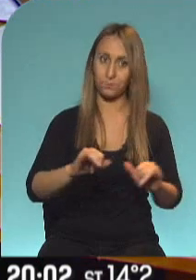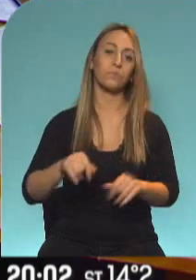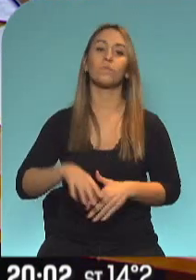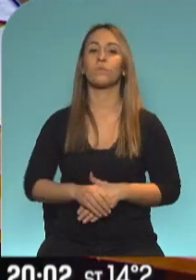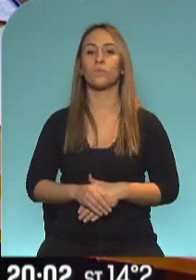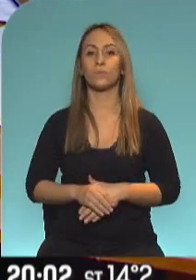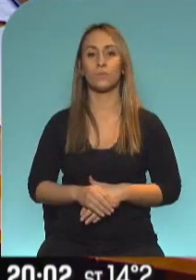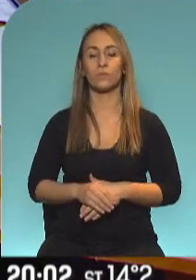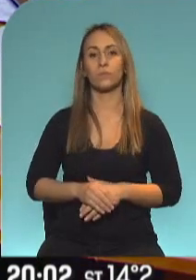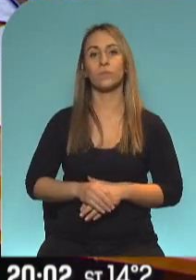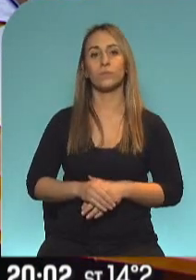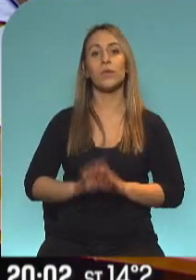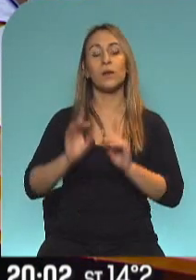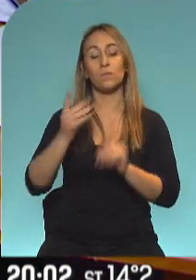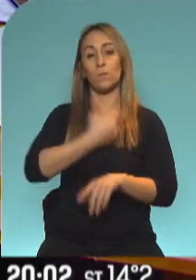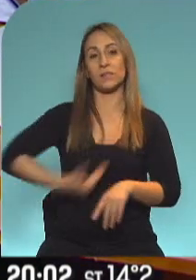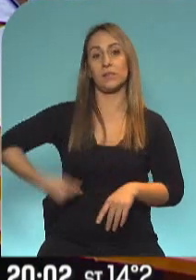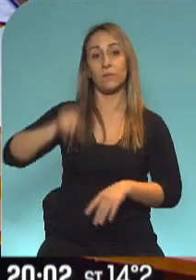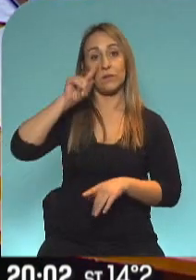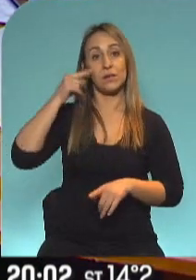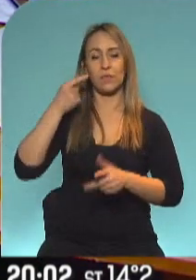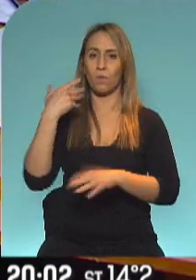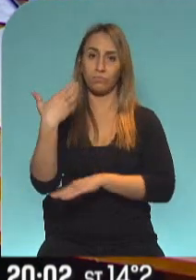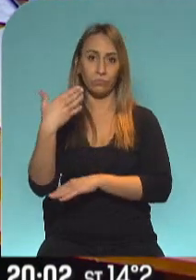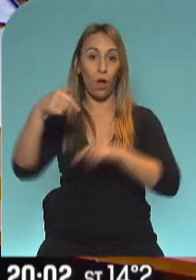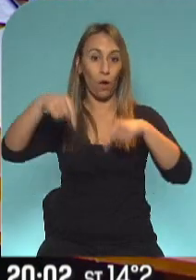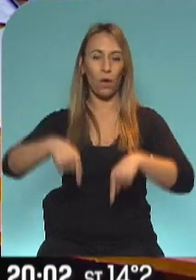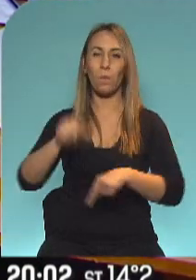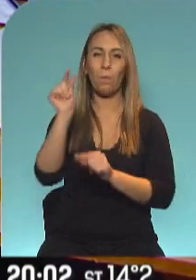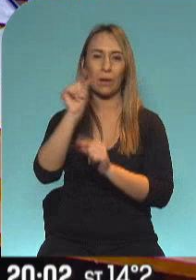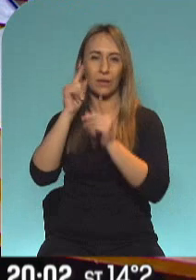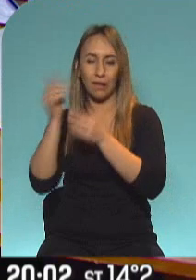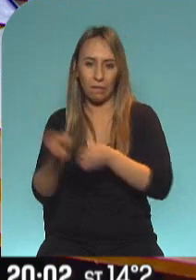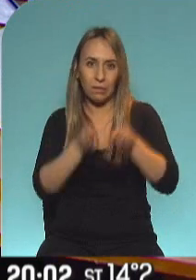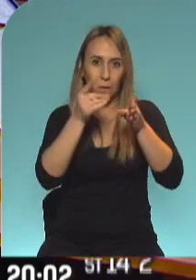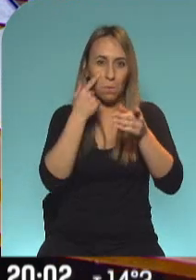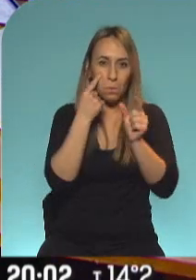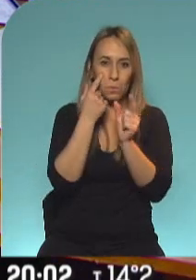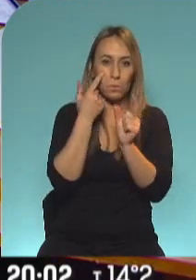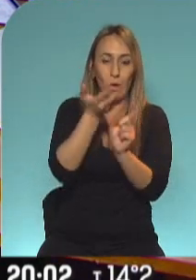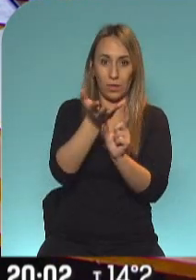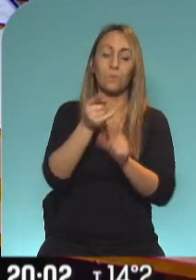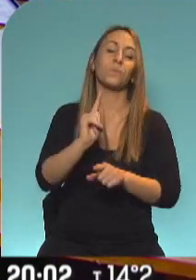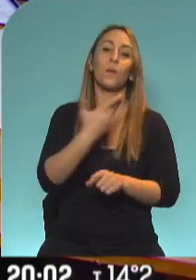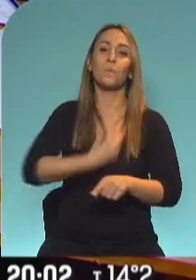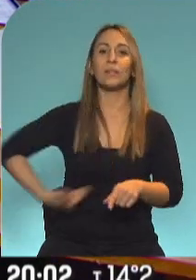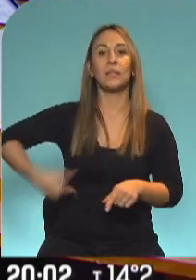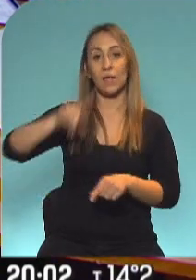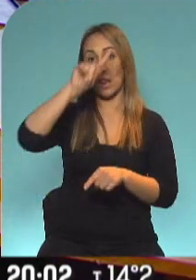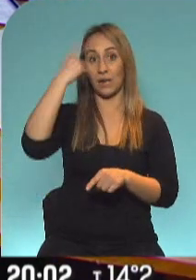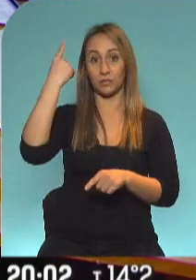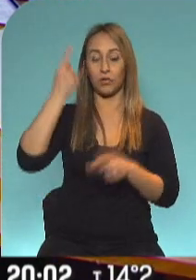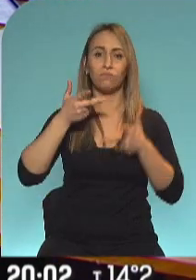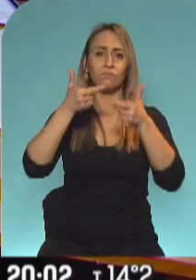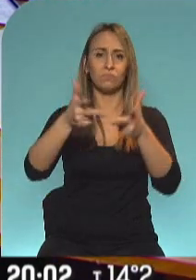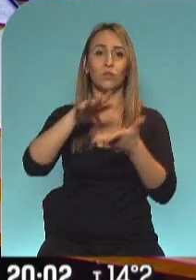Y hablando justamente de las declaraciones de Alberto Fernández, hoy habíamos escuchado simplemente un fragmento. Esto fue lo que dijo el Presidente de Nación sobre